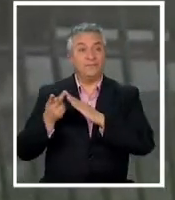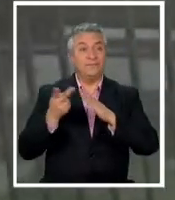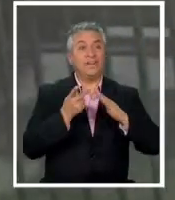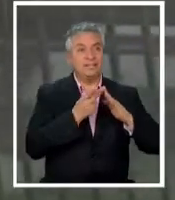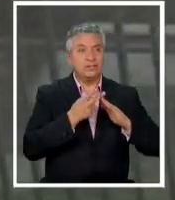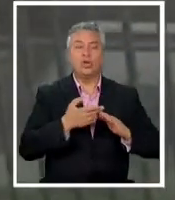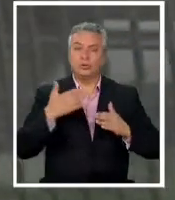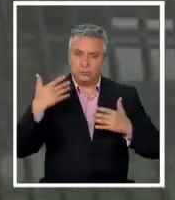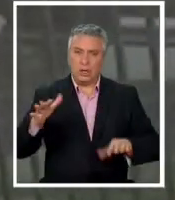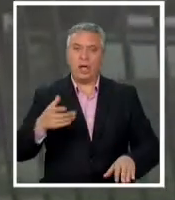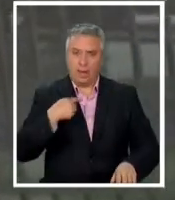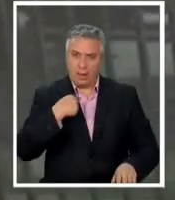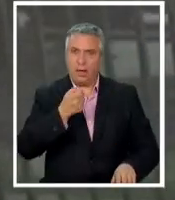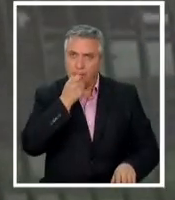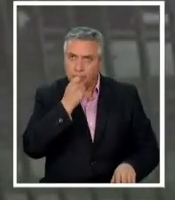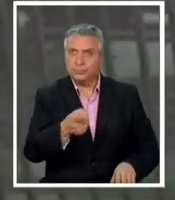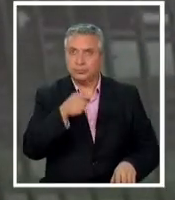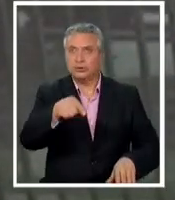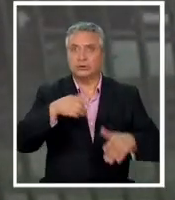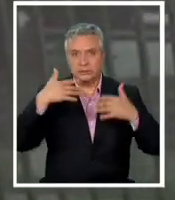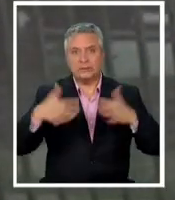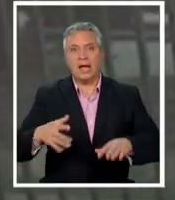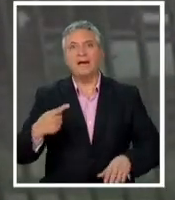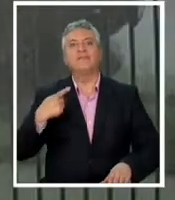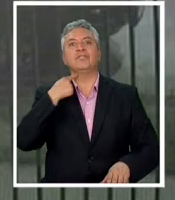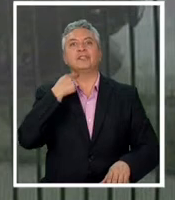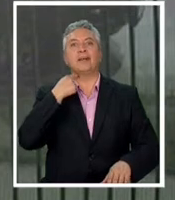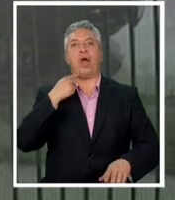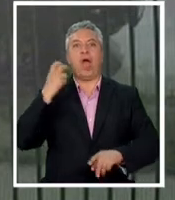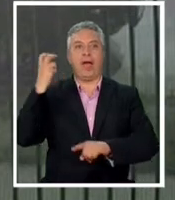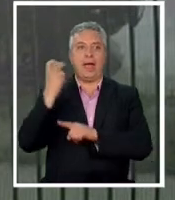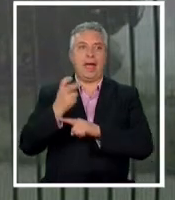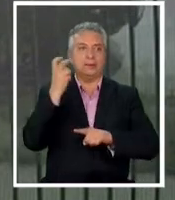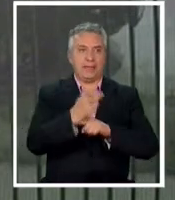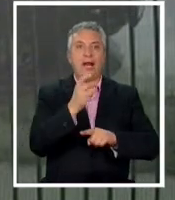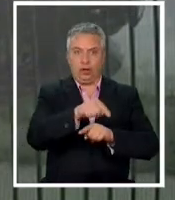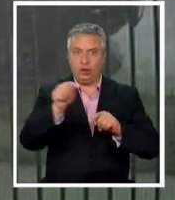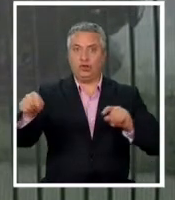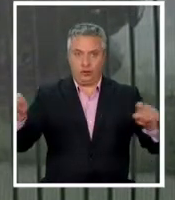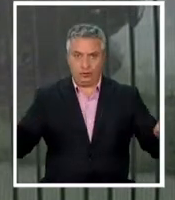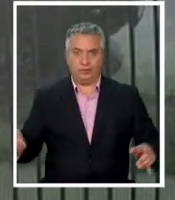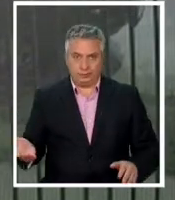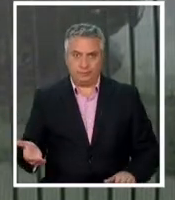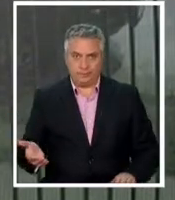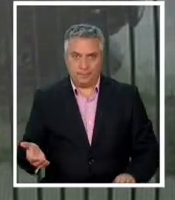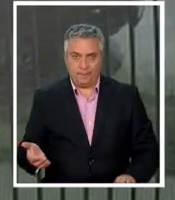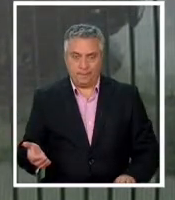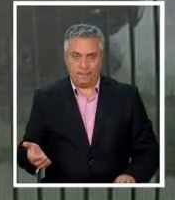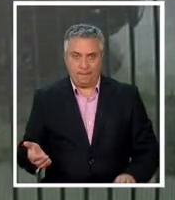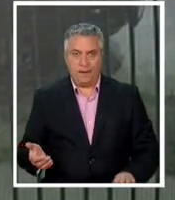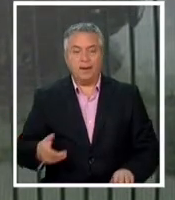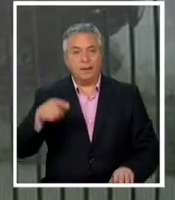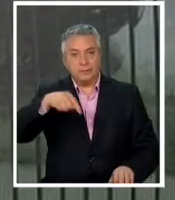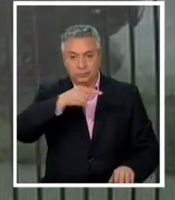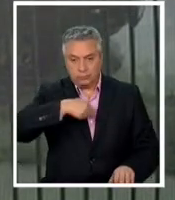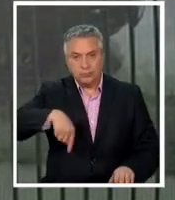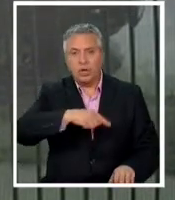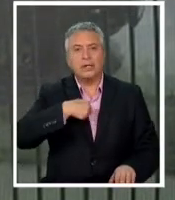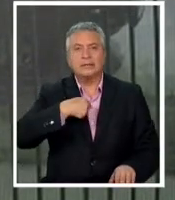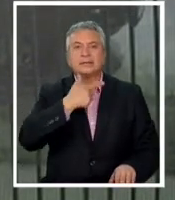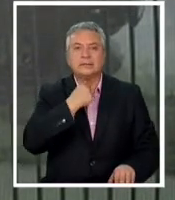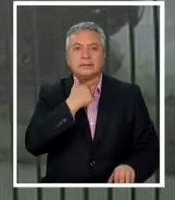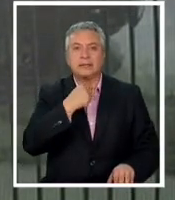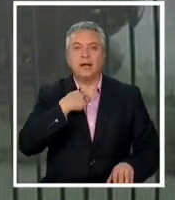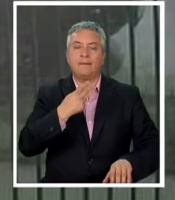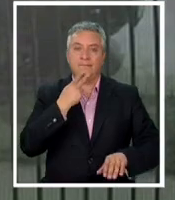de ellos han sido víctimas de asaltos nosotros estamos en un lugar donde queremos vivir tranquilos